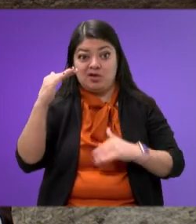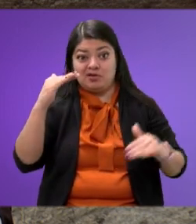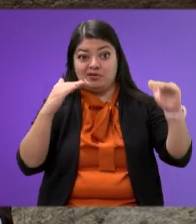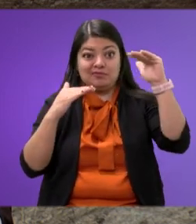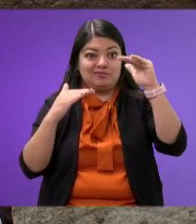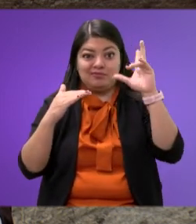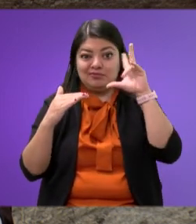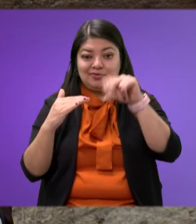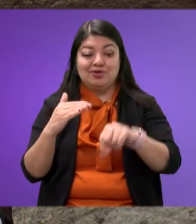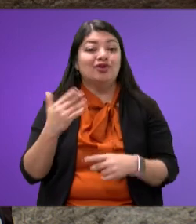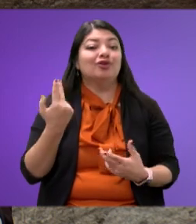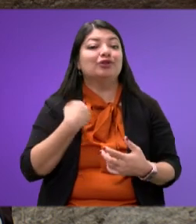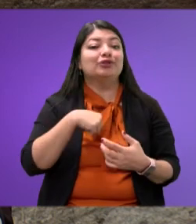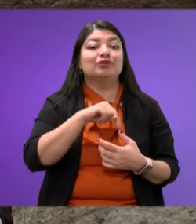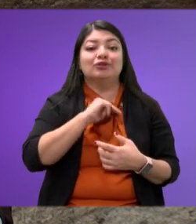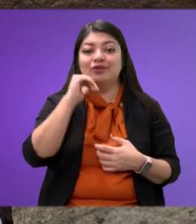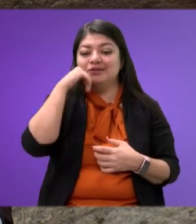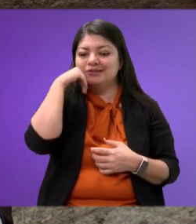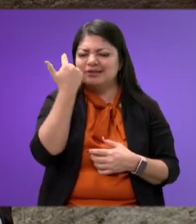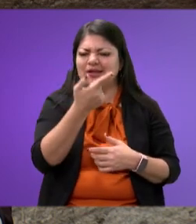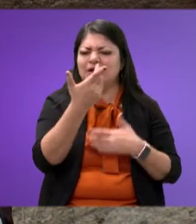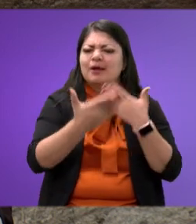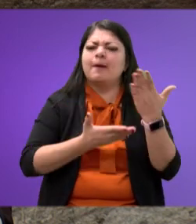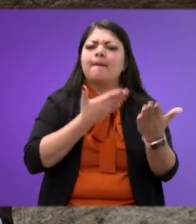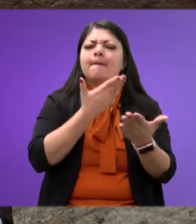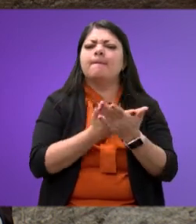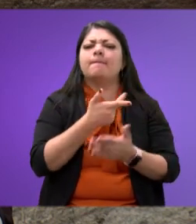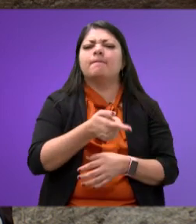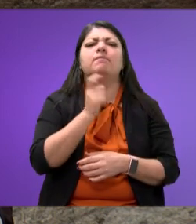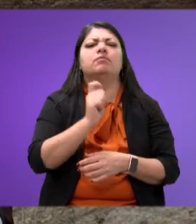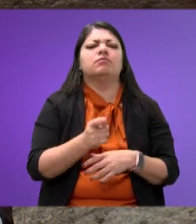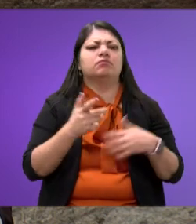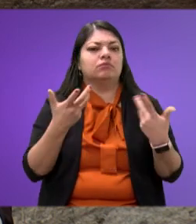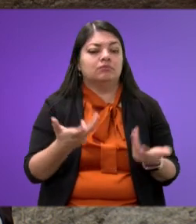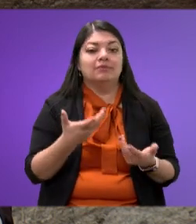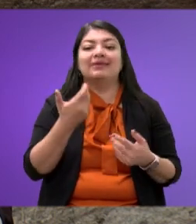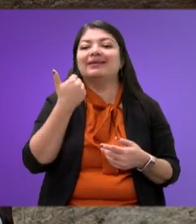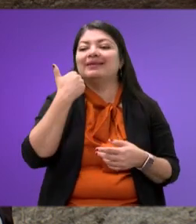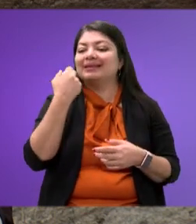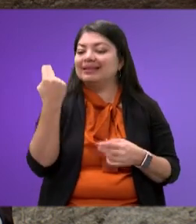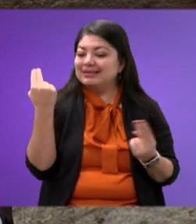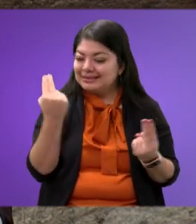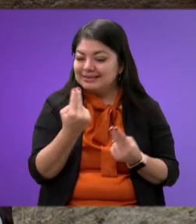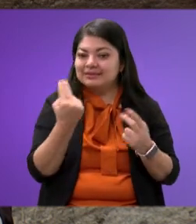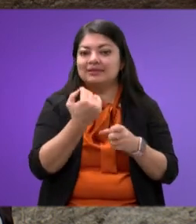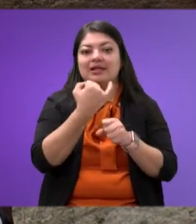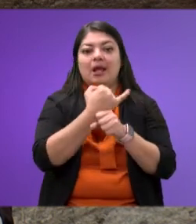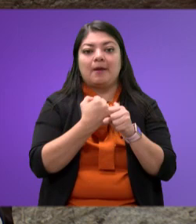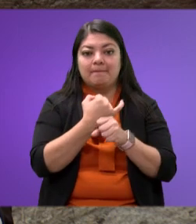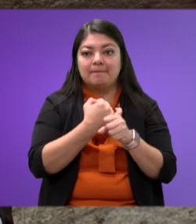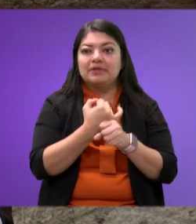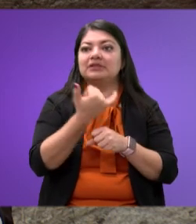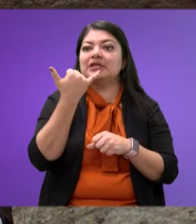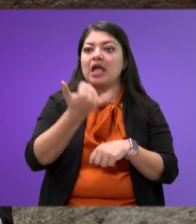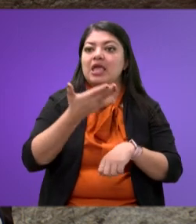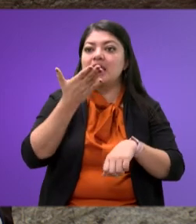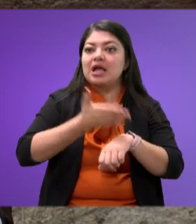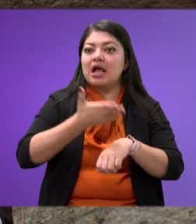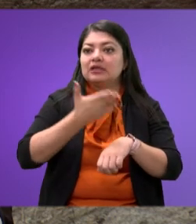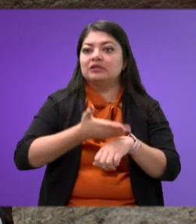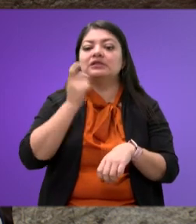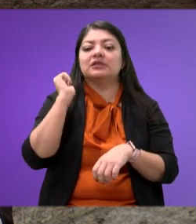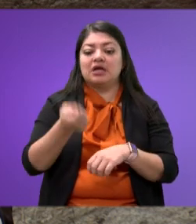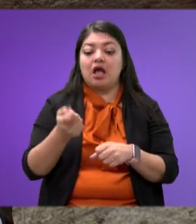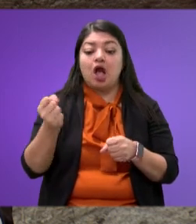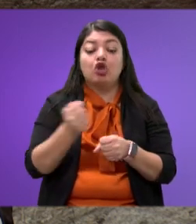A lo que aspiramos con esta propuesta es que investigar y castigar el delito de